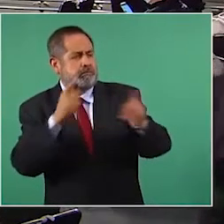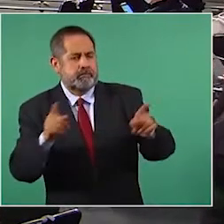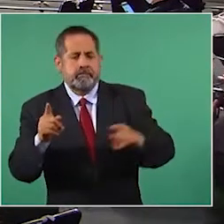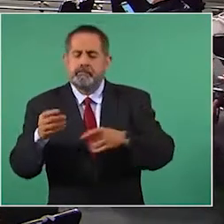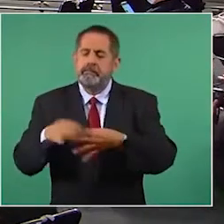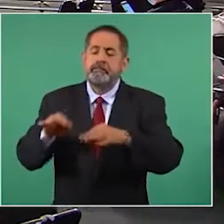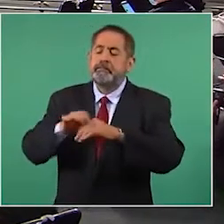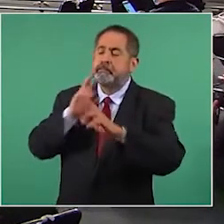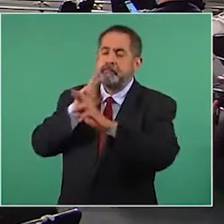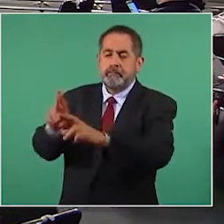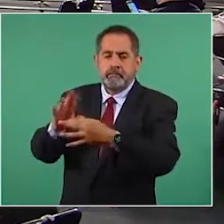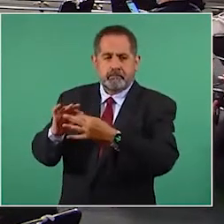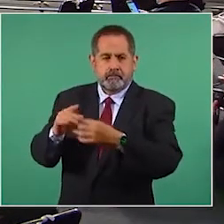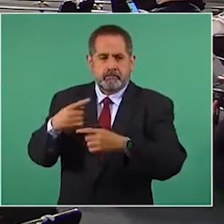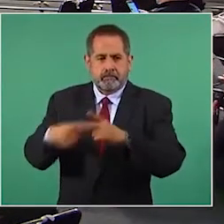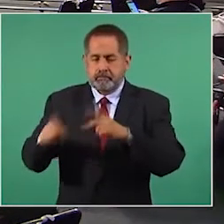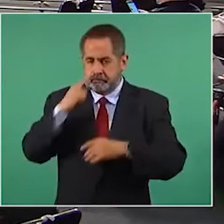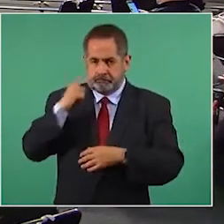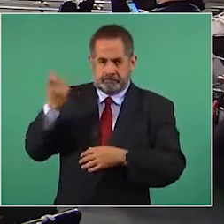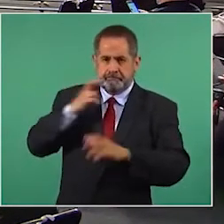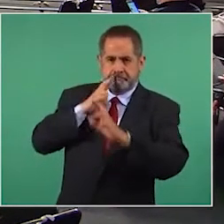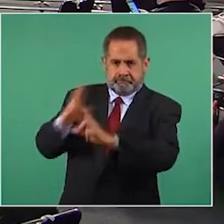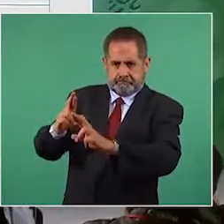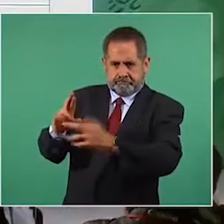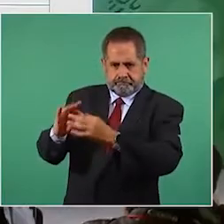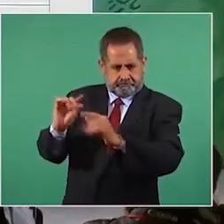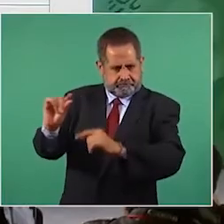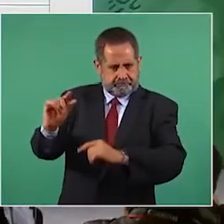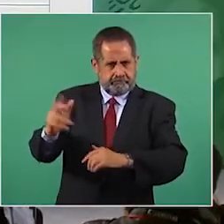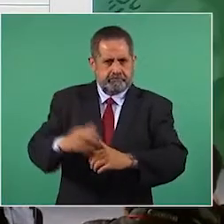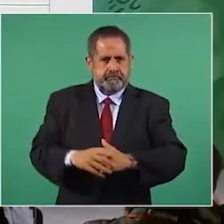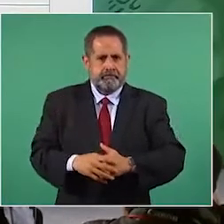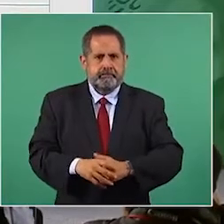contestarte a partir de esto, de esta información,